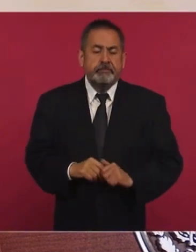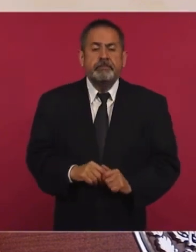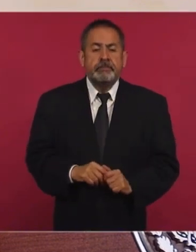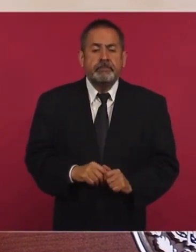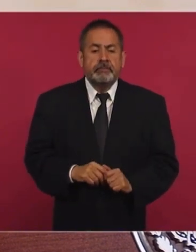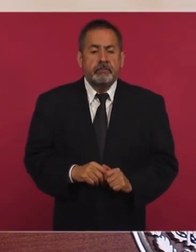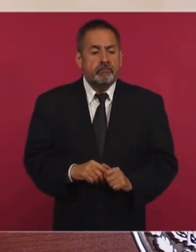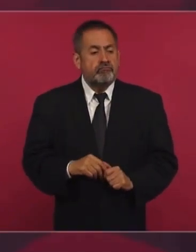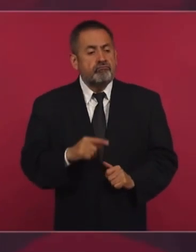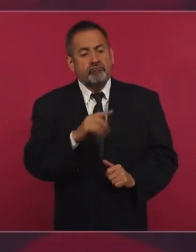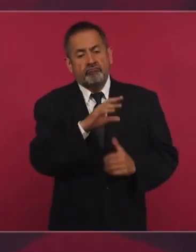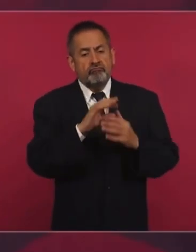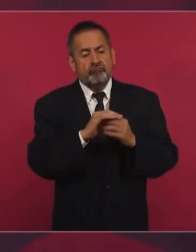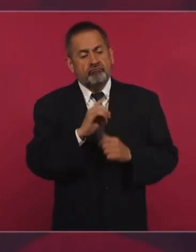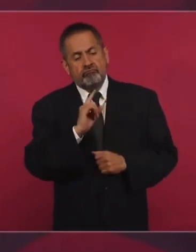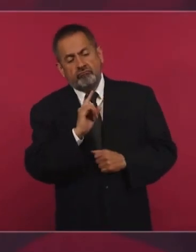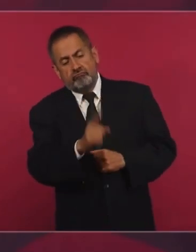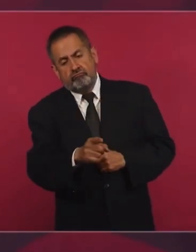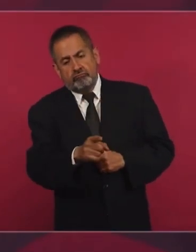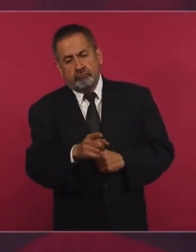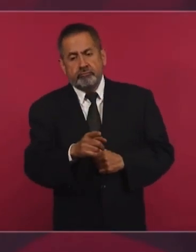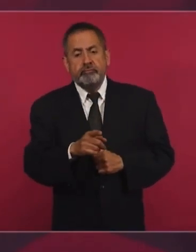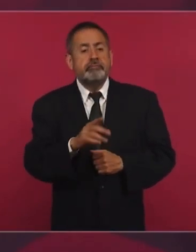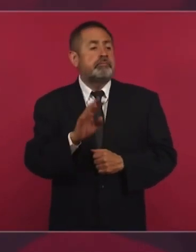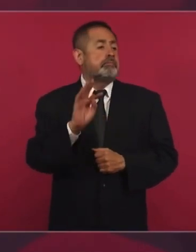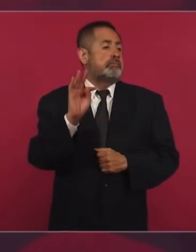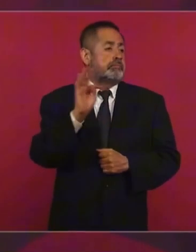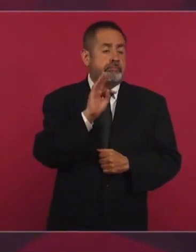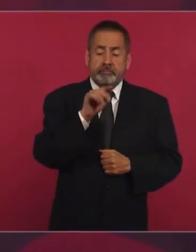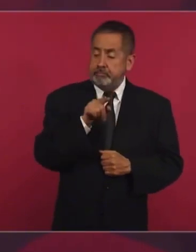señaló, dijo que si llegaba